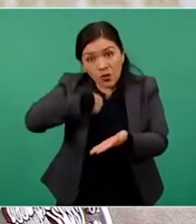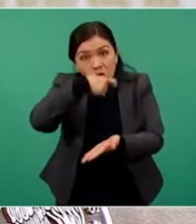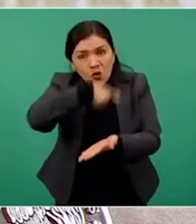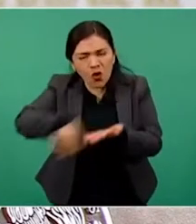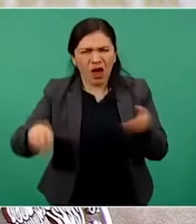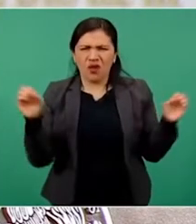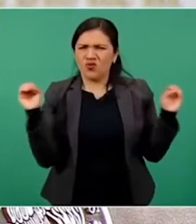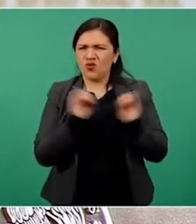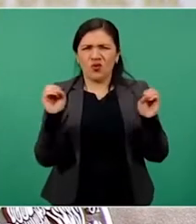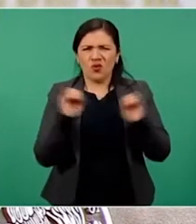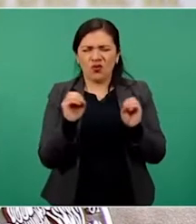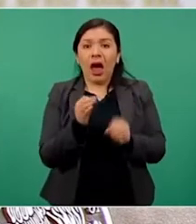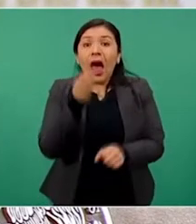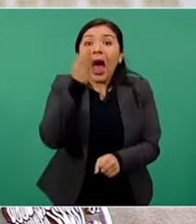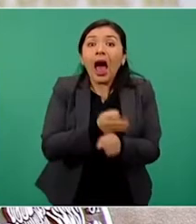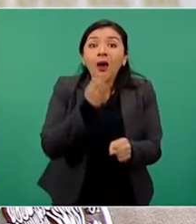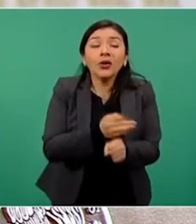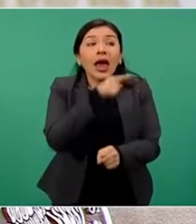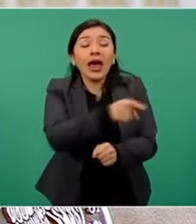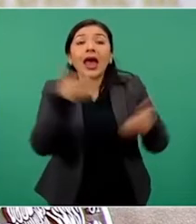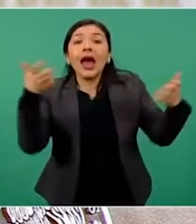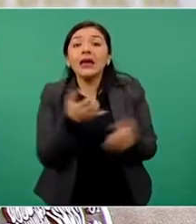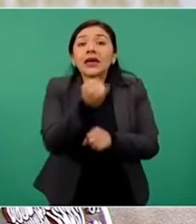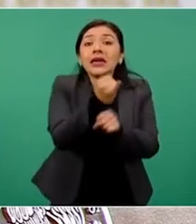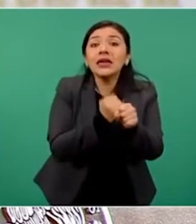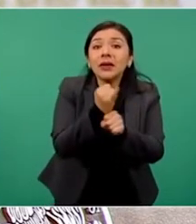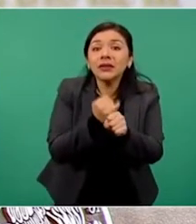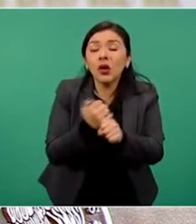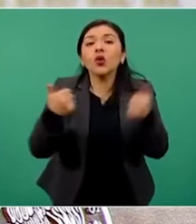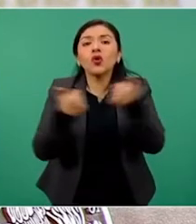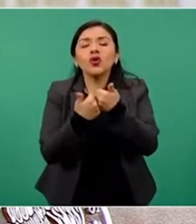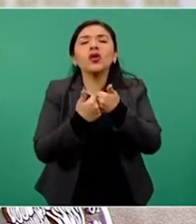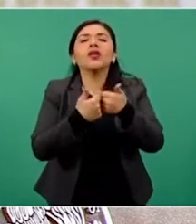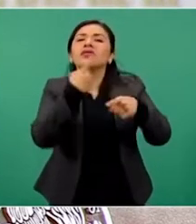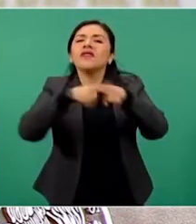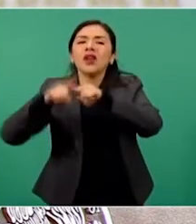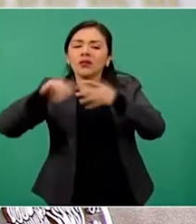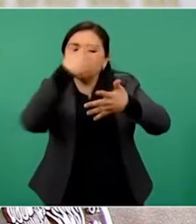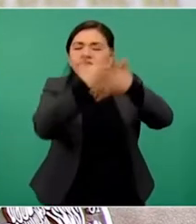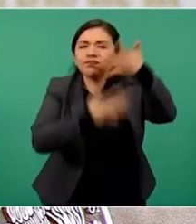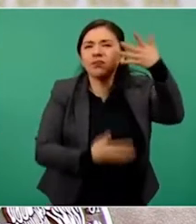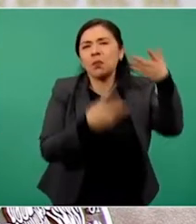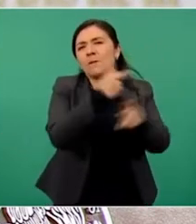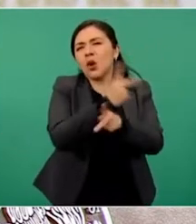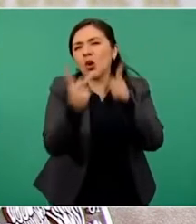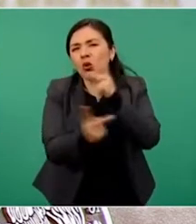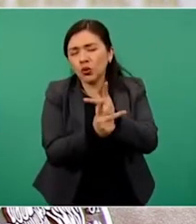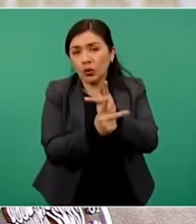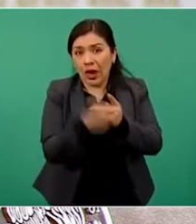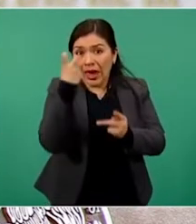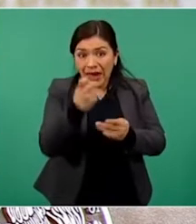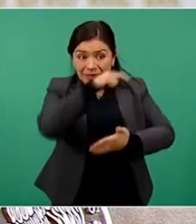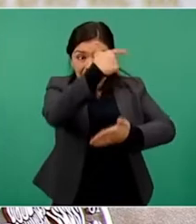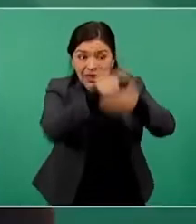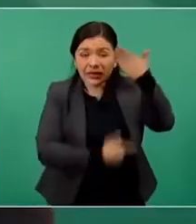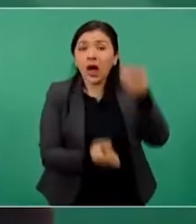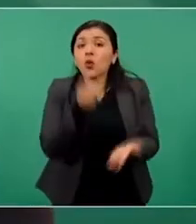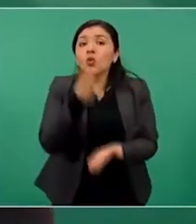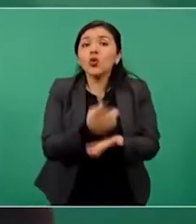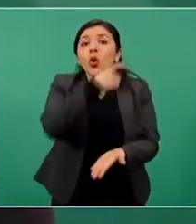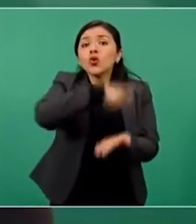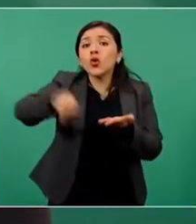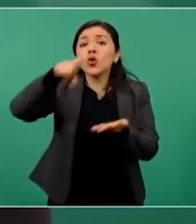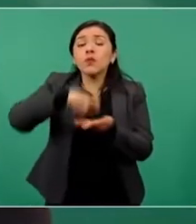llevando a cabo es una investigación de mercado con catálogo genérico. De esta lista sólo se adquieren productos